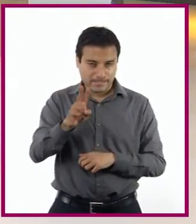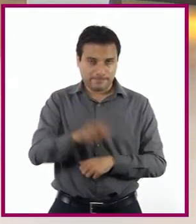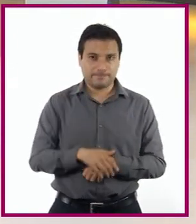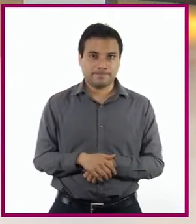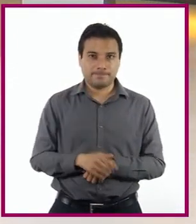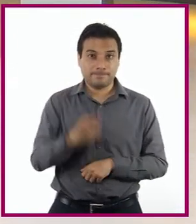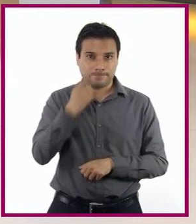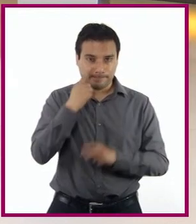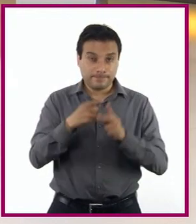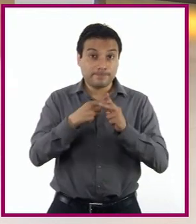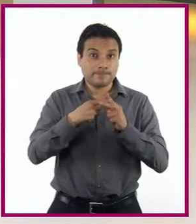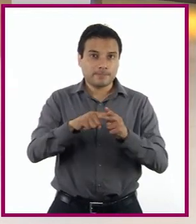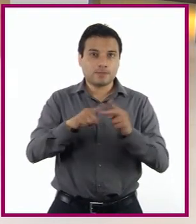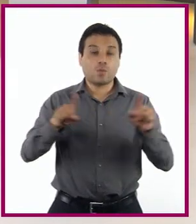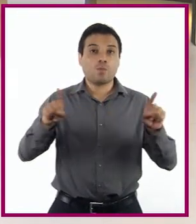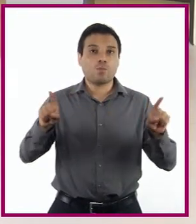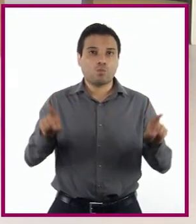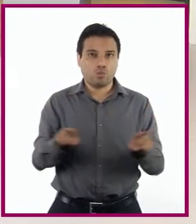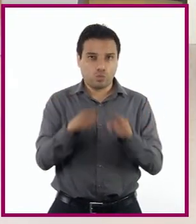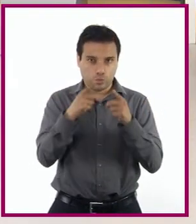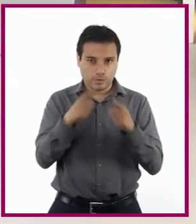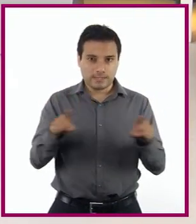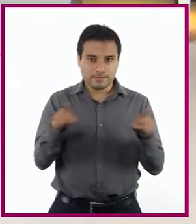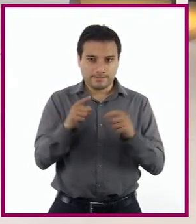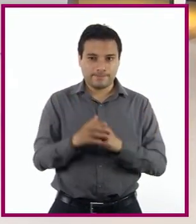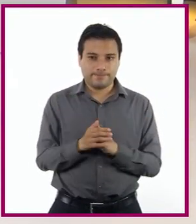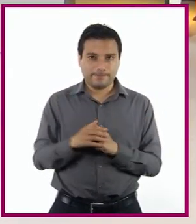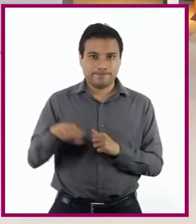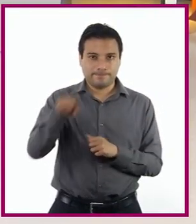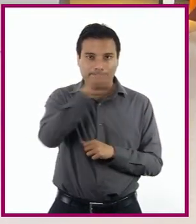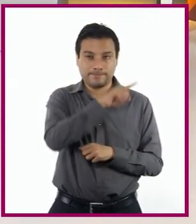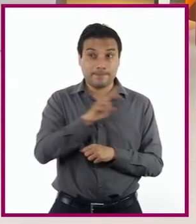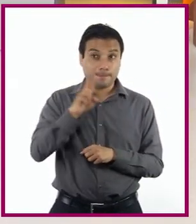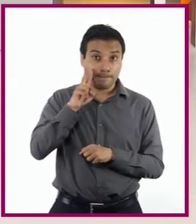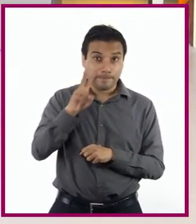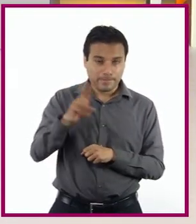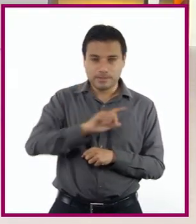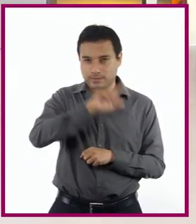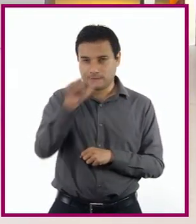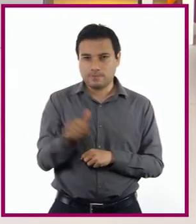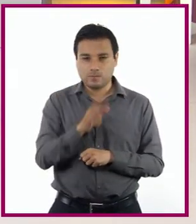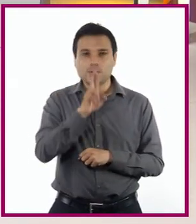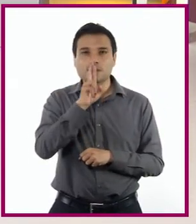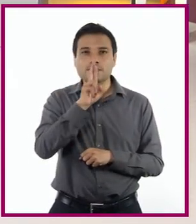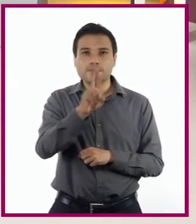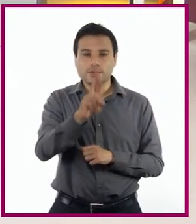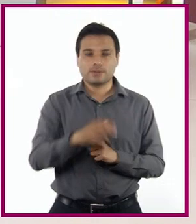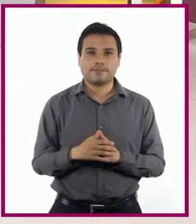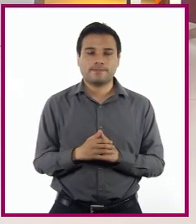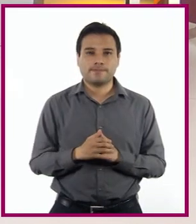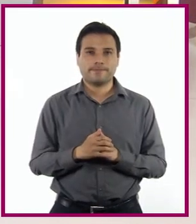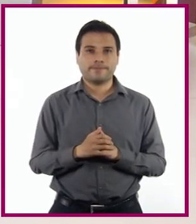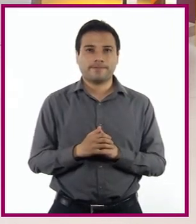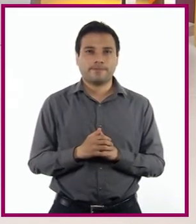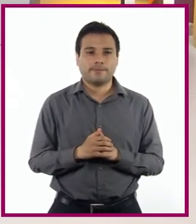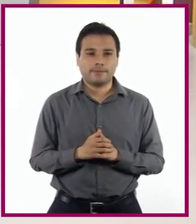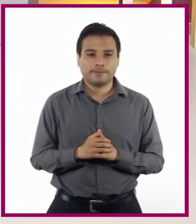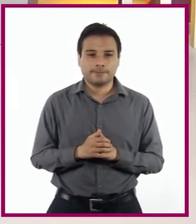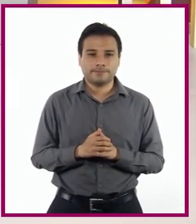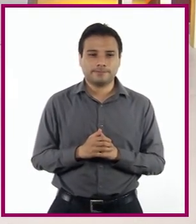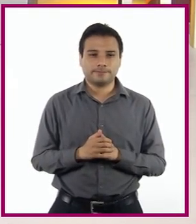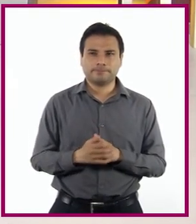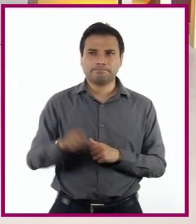con la música. ¡Observen y respondan tomando nota acerca de qué instrumentos